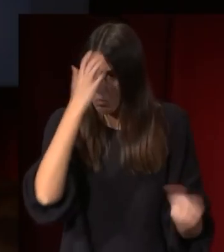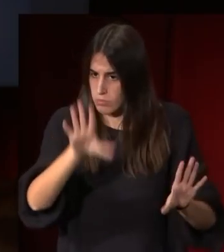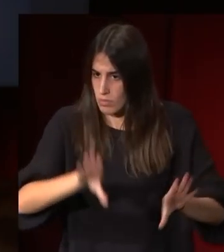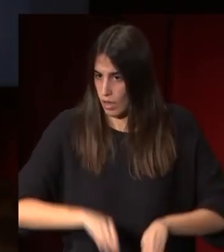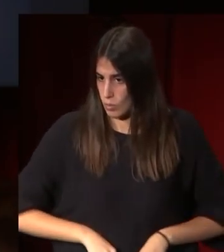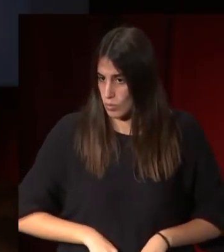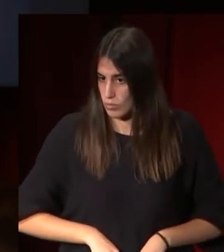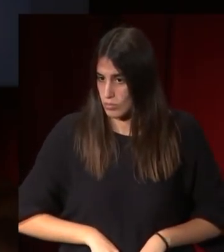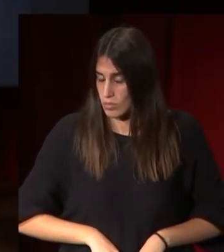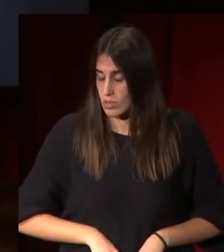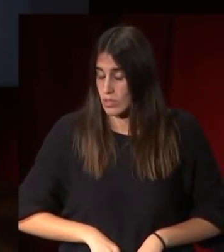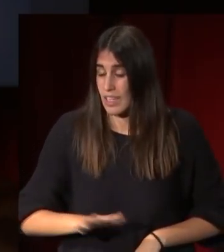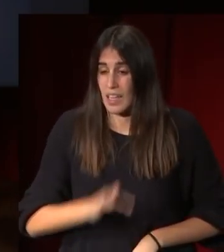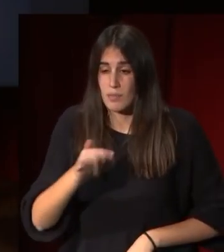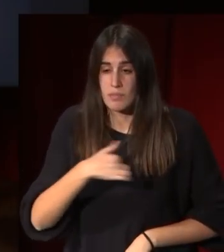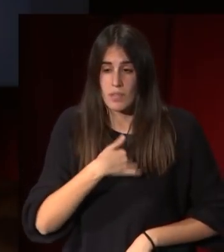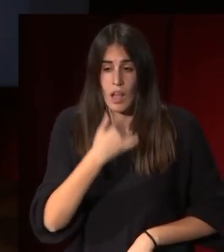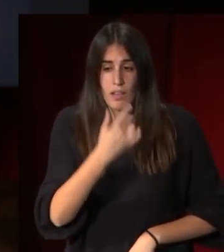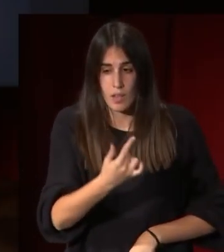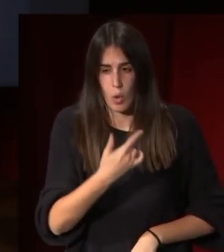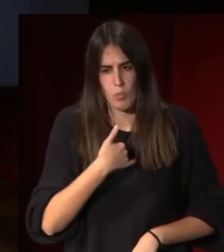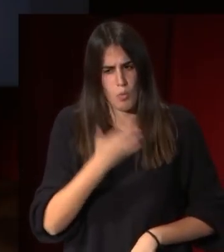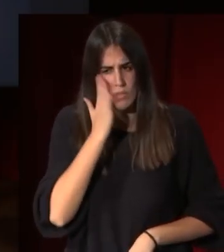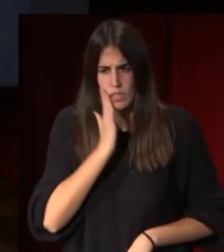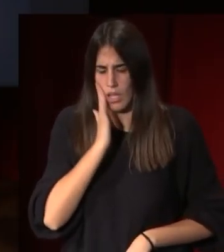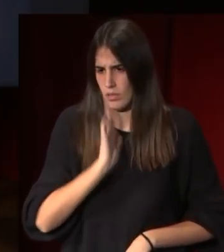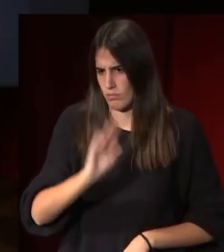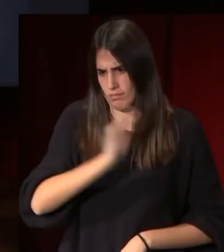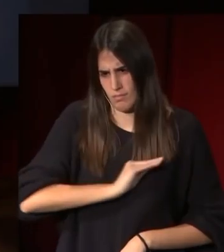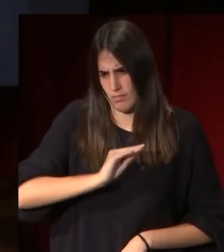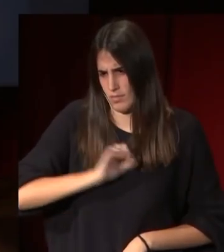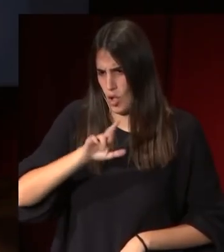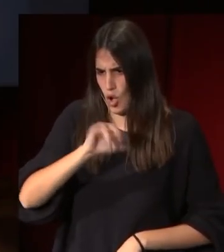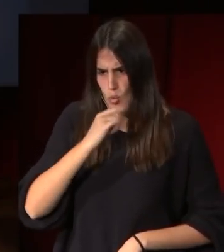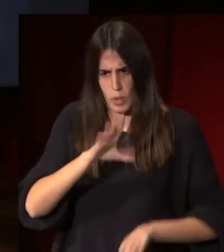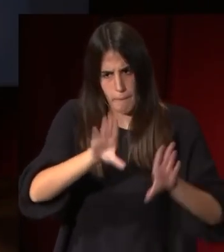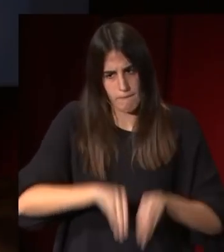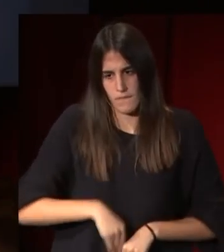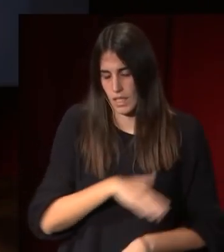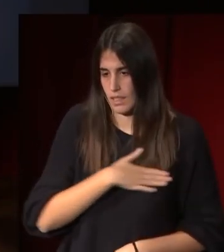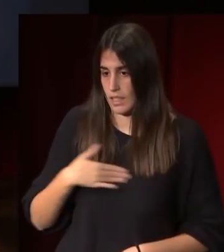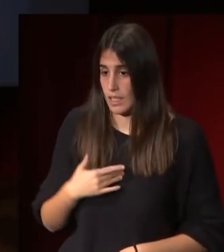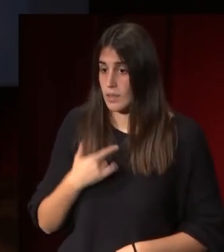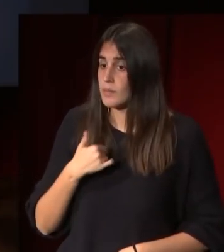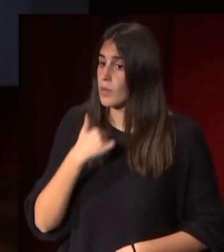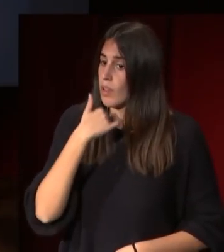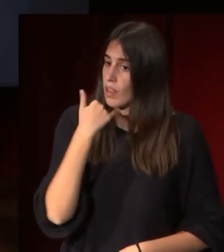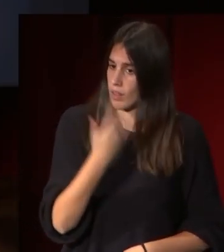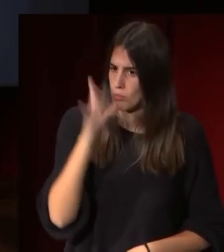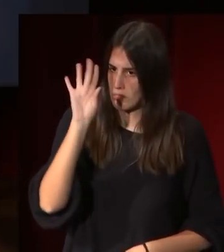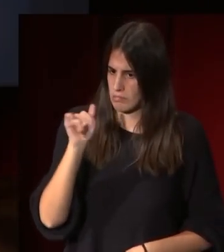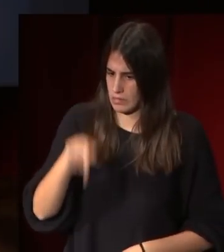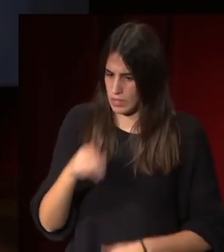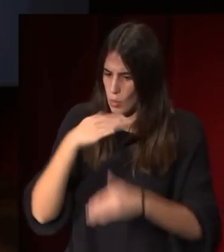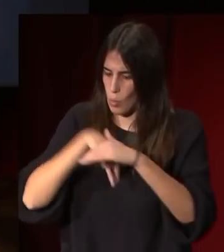este regalo de hecho dijo que lo hacía por el aprecio que tenía Álvarez Cubero y mandó que viniera al museo